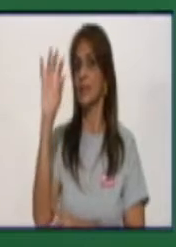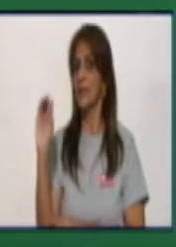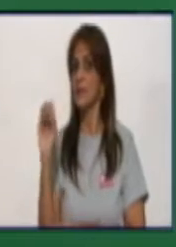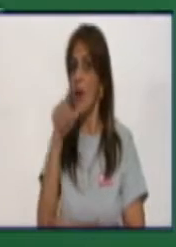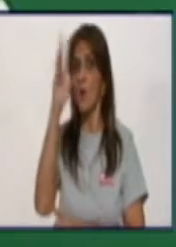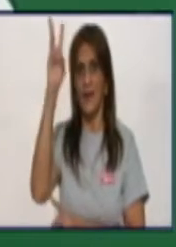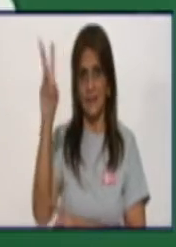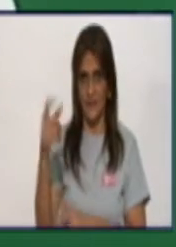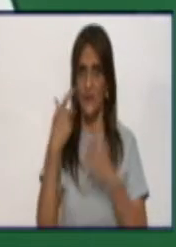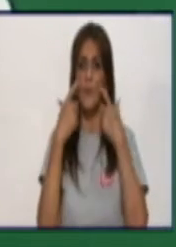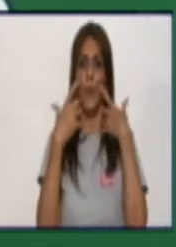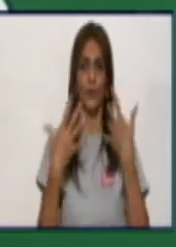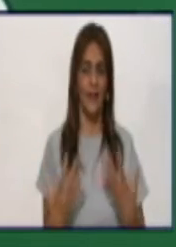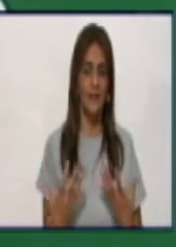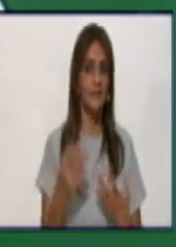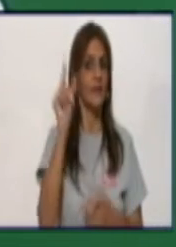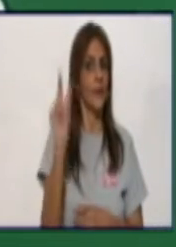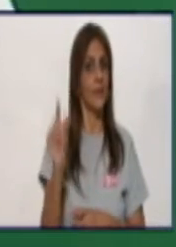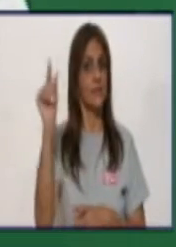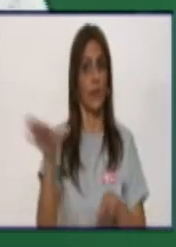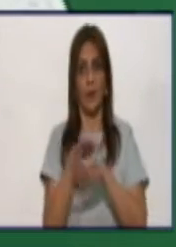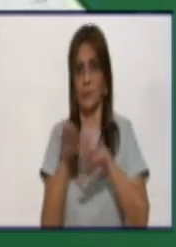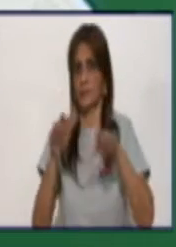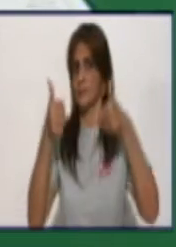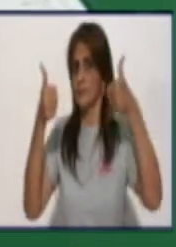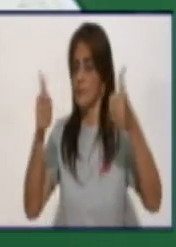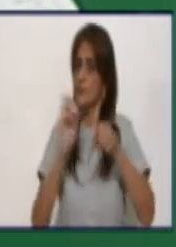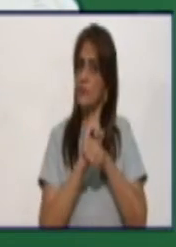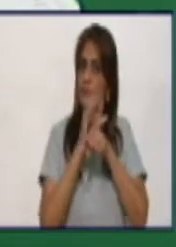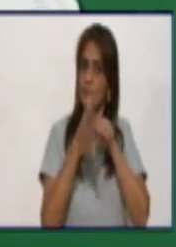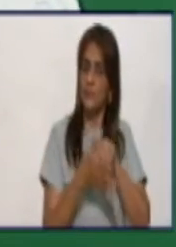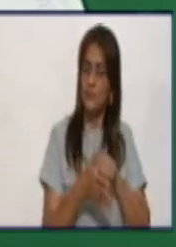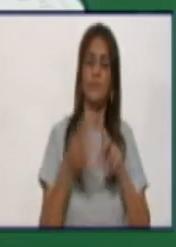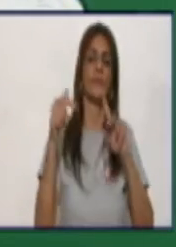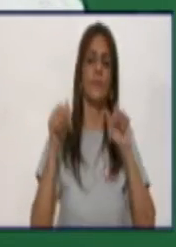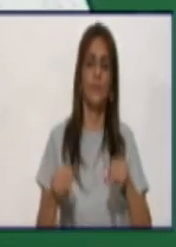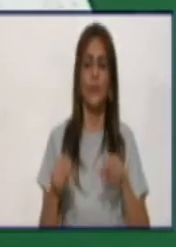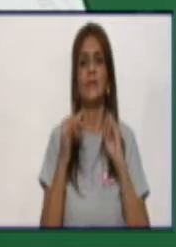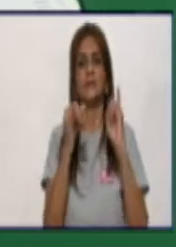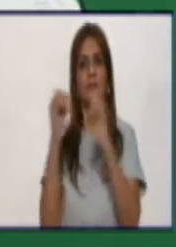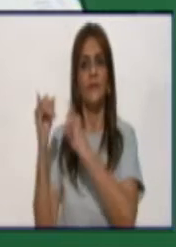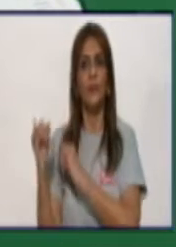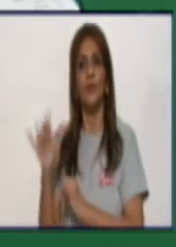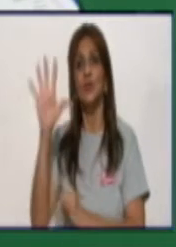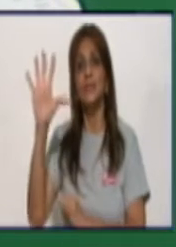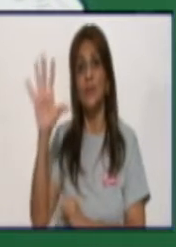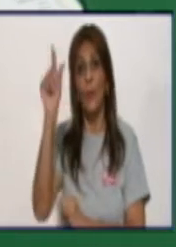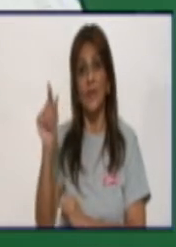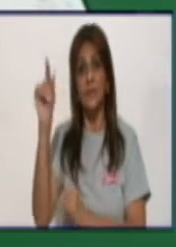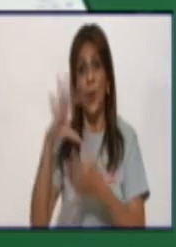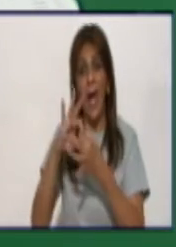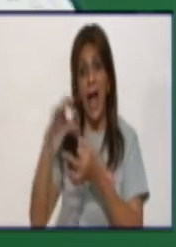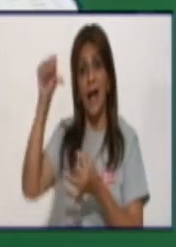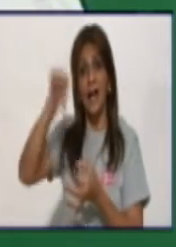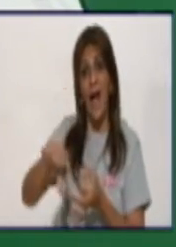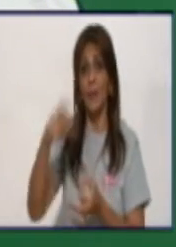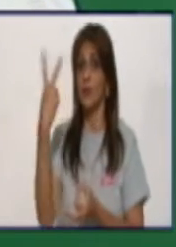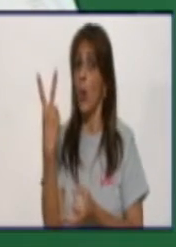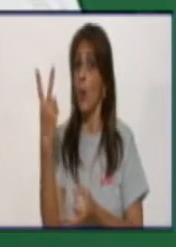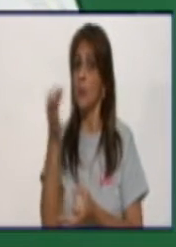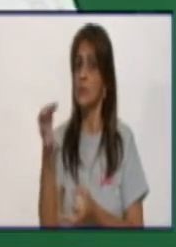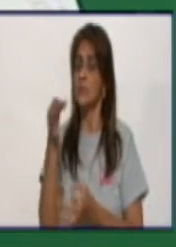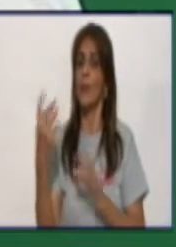una cifra importante de pacientes recuperados acá en la provincia. Hoy estamos reportando cinco pacientes graves, pertenecientes dos a Bayamu